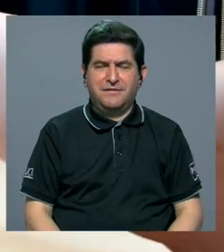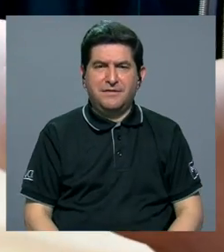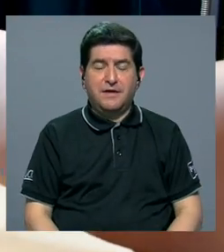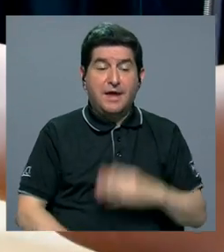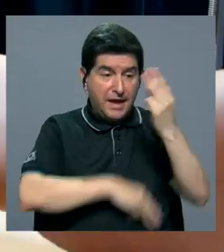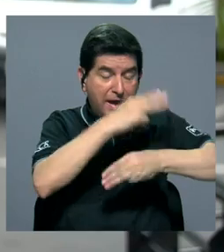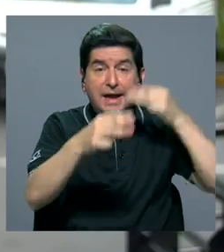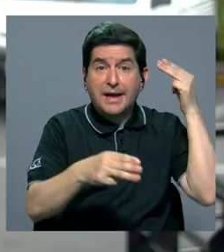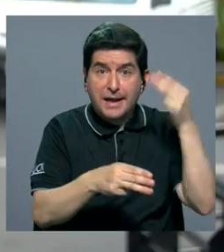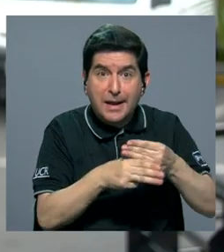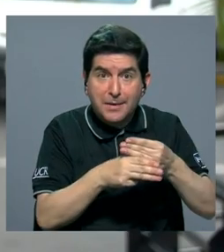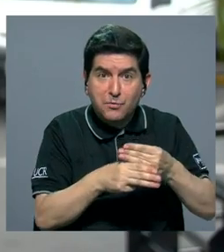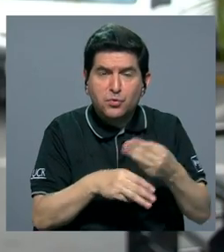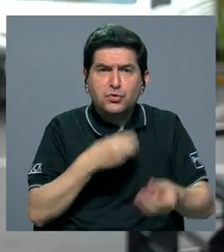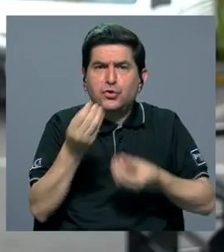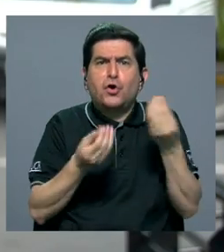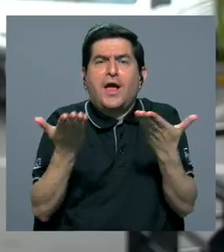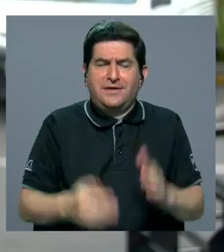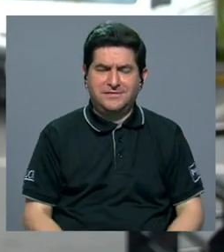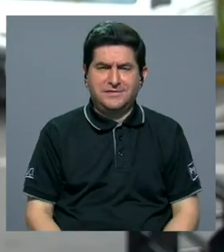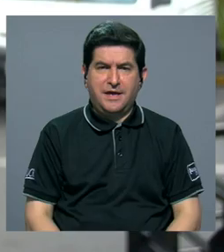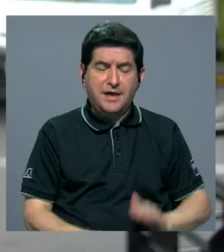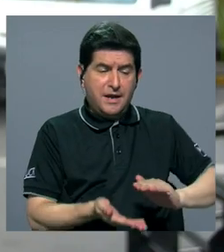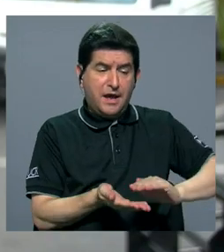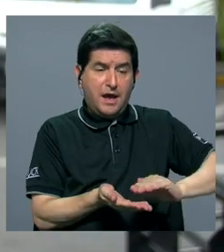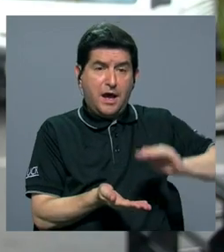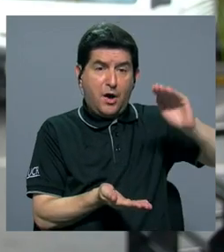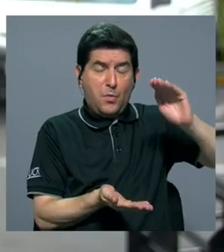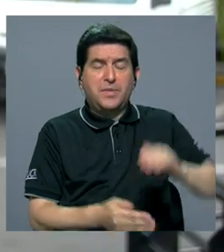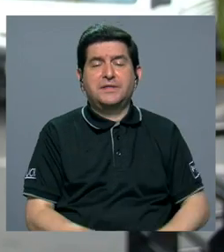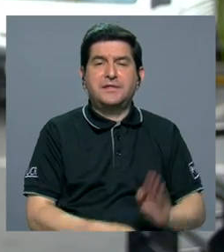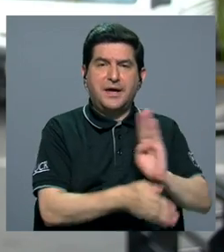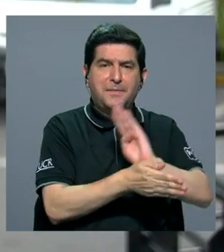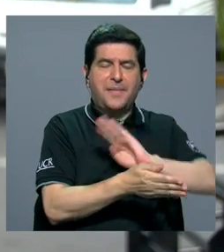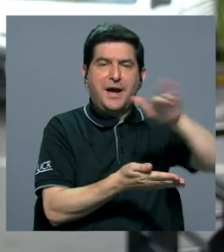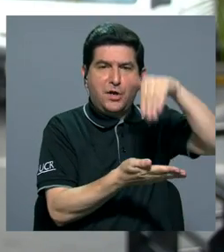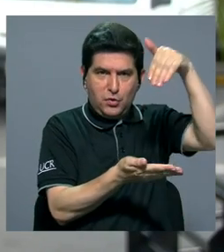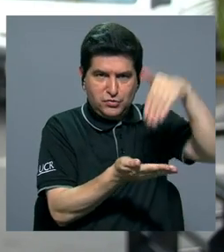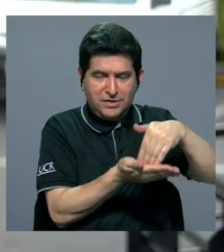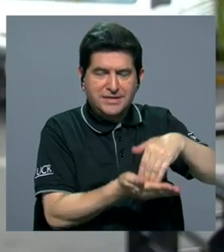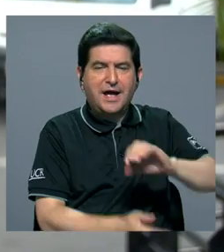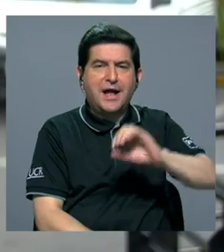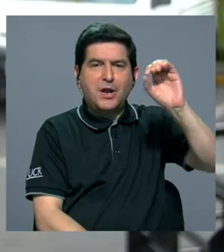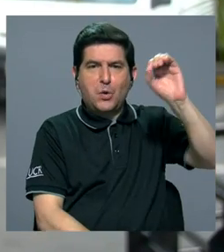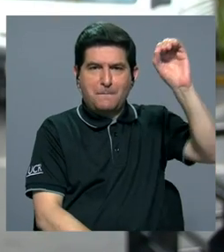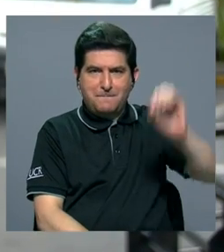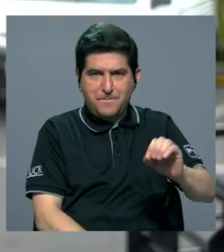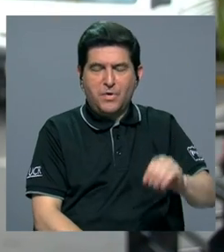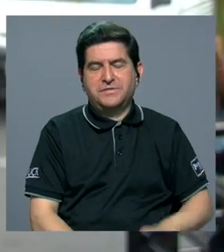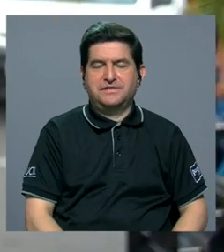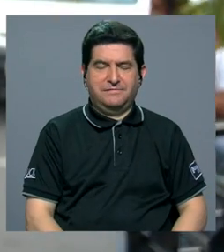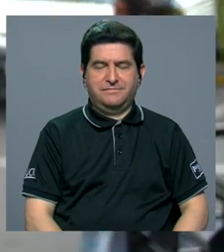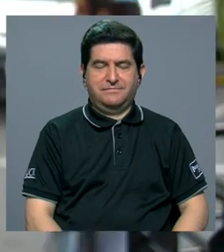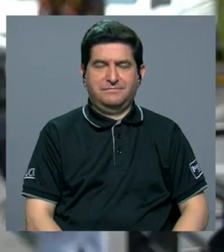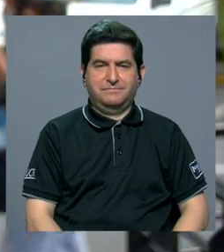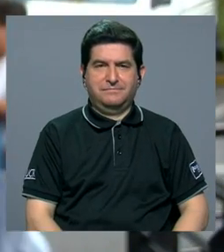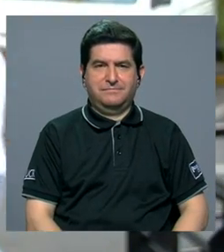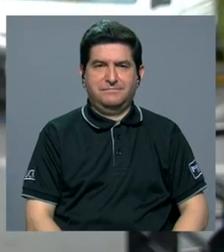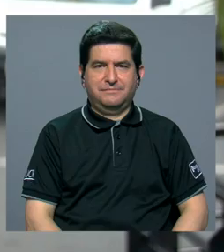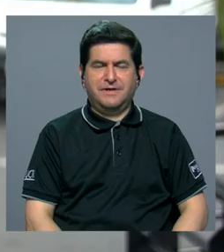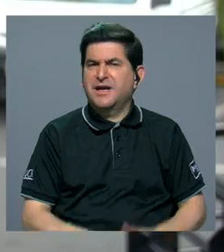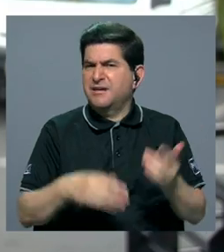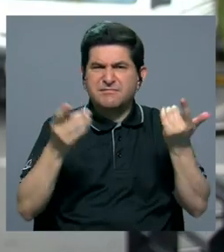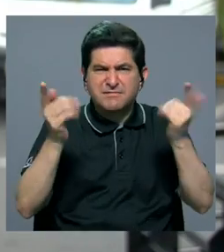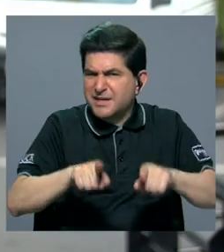nivel mundial lo que se está haciendo es que los bancos centrales están aumentando las tasas de interés. Lo que